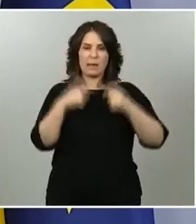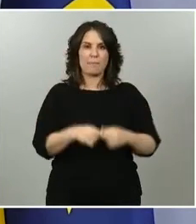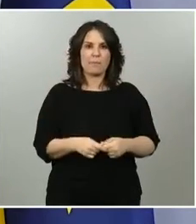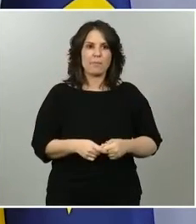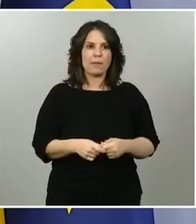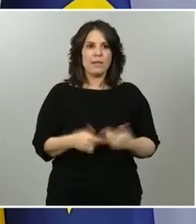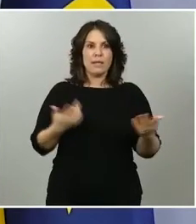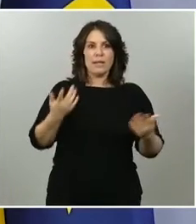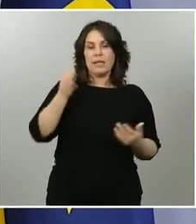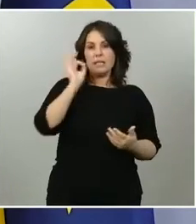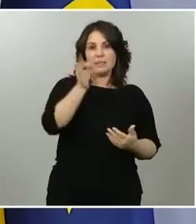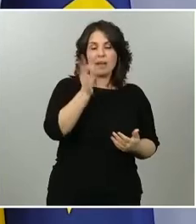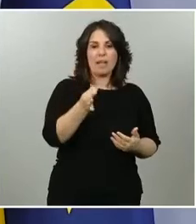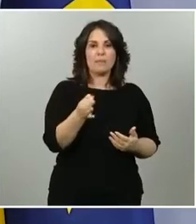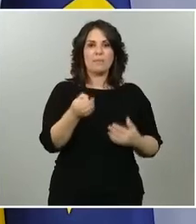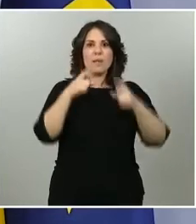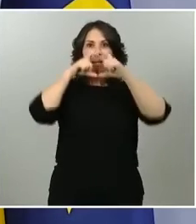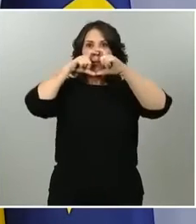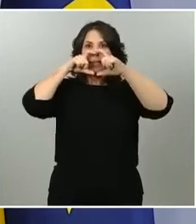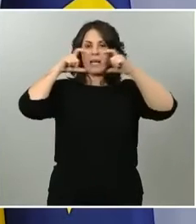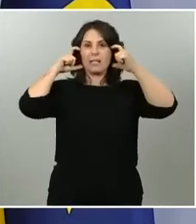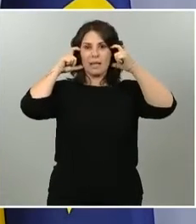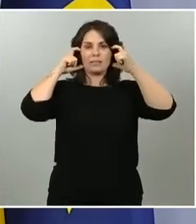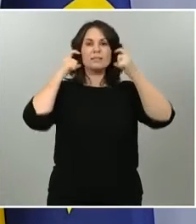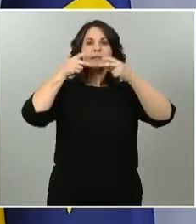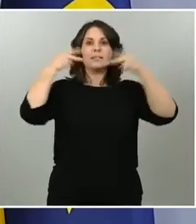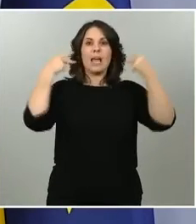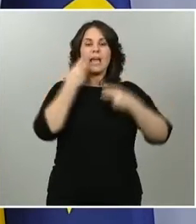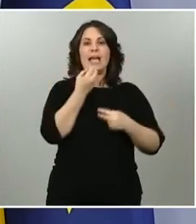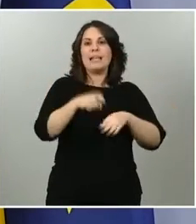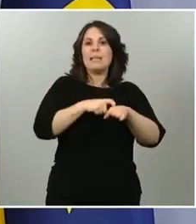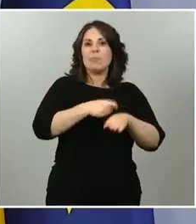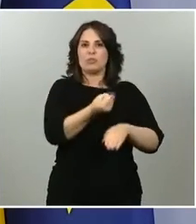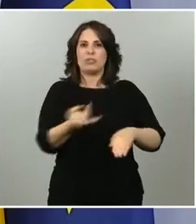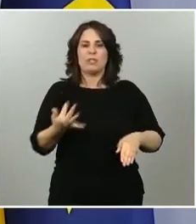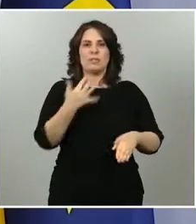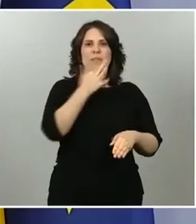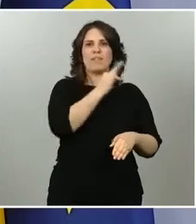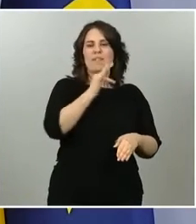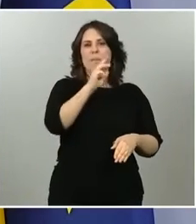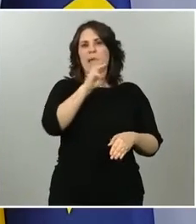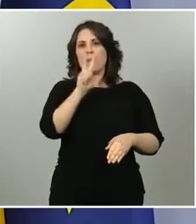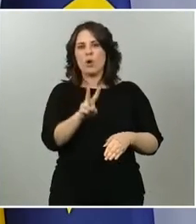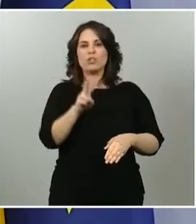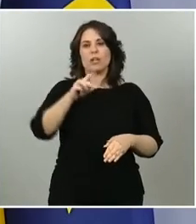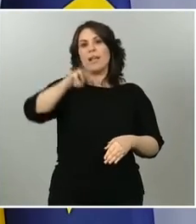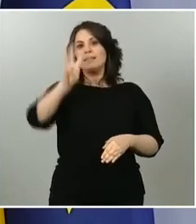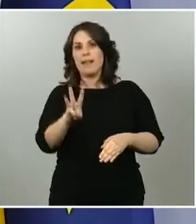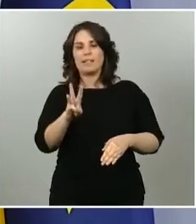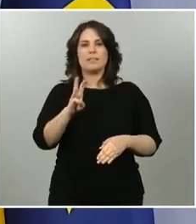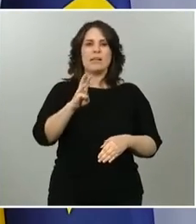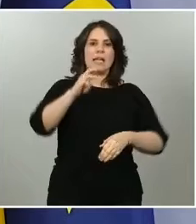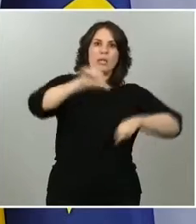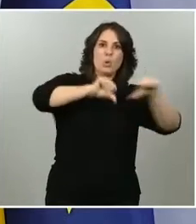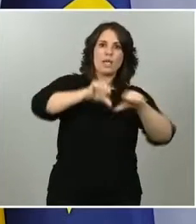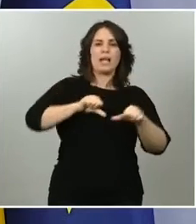repartir aquel tipo de mascarillas. Saben que hay varios tipos de mascarillas, de FPP2, FPP3, mascarillas quirúrgicas y mascarillas higiénicas, que definimos